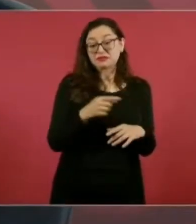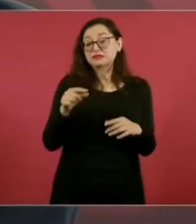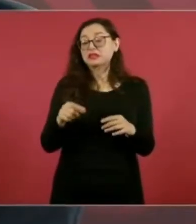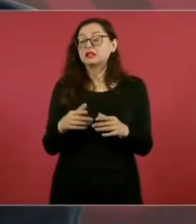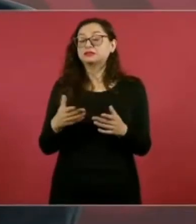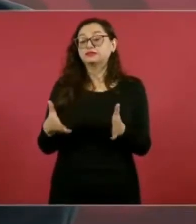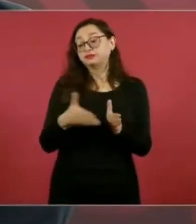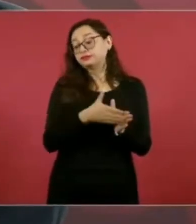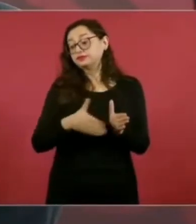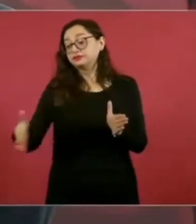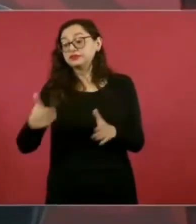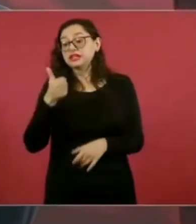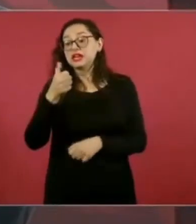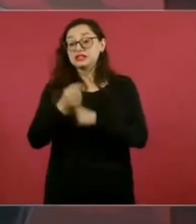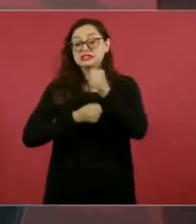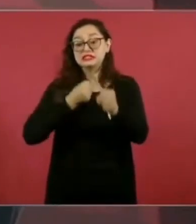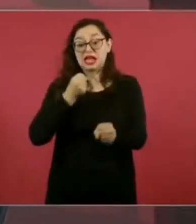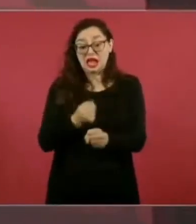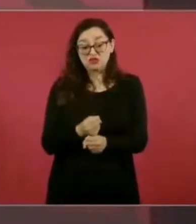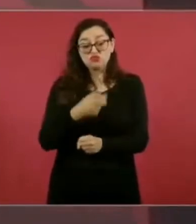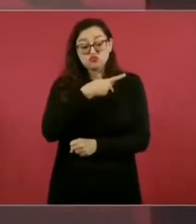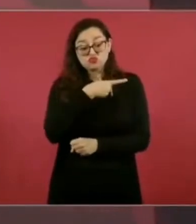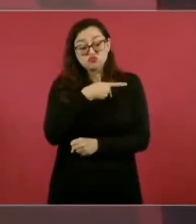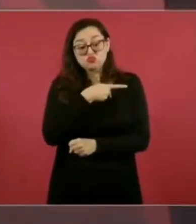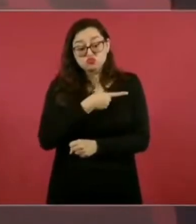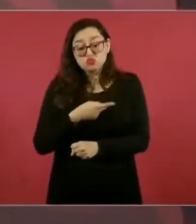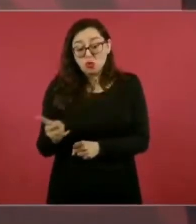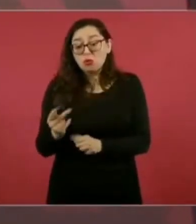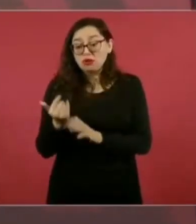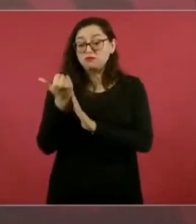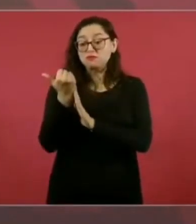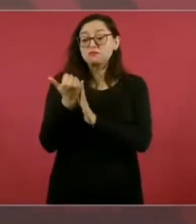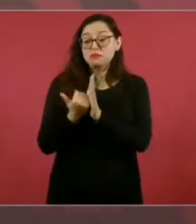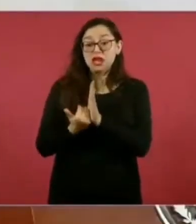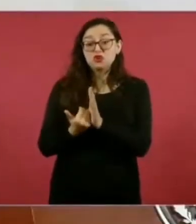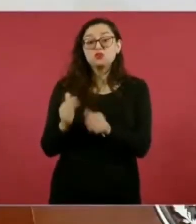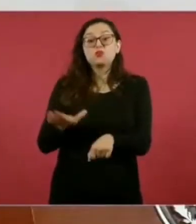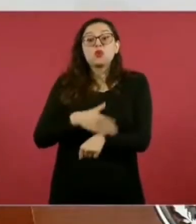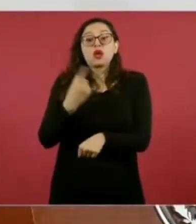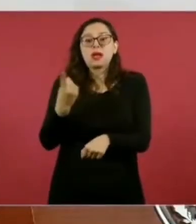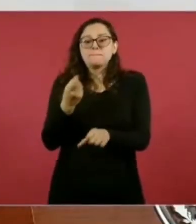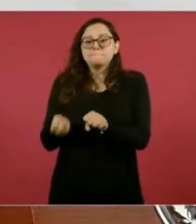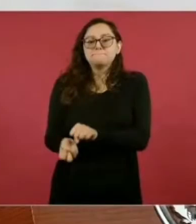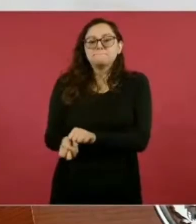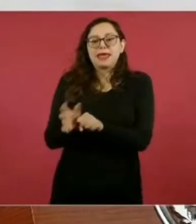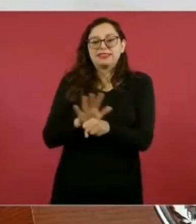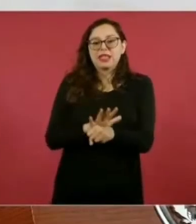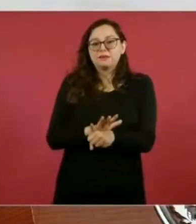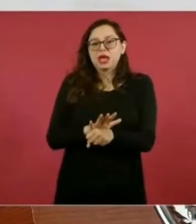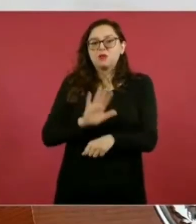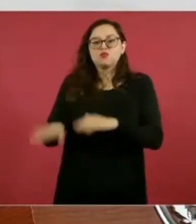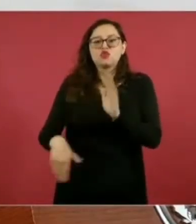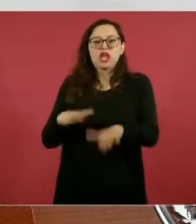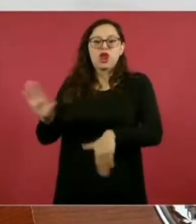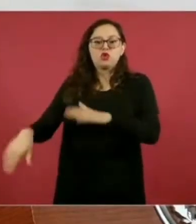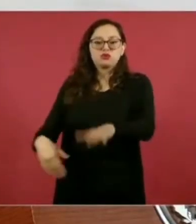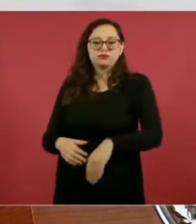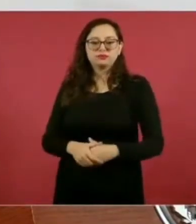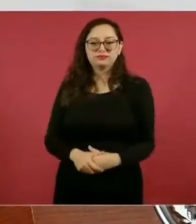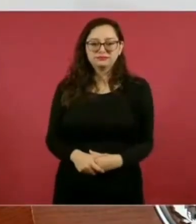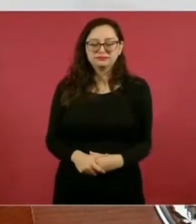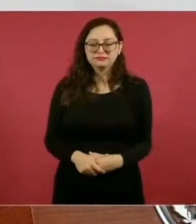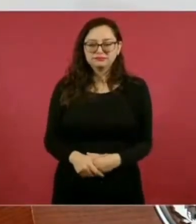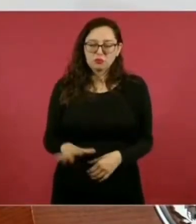es porque durante la pandemia se murieron los pobres.